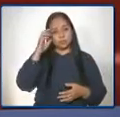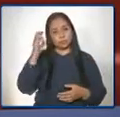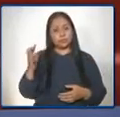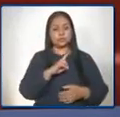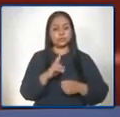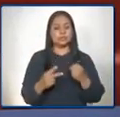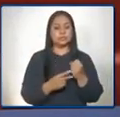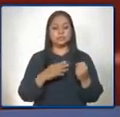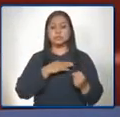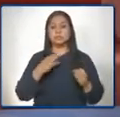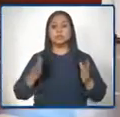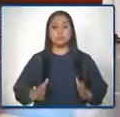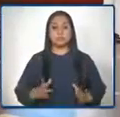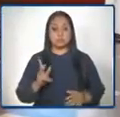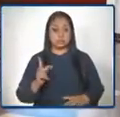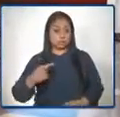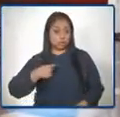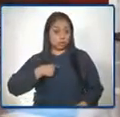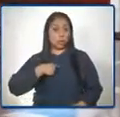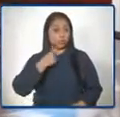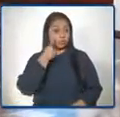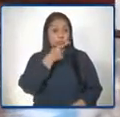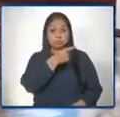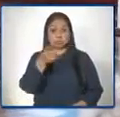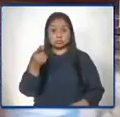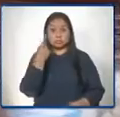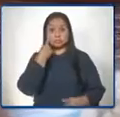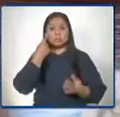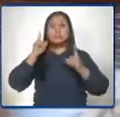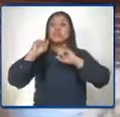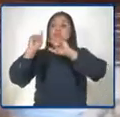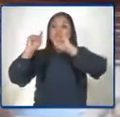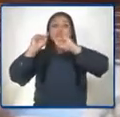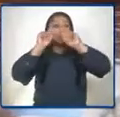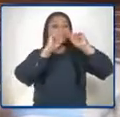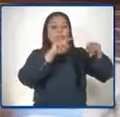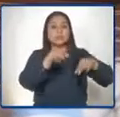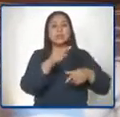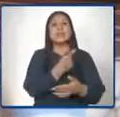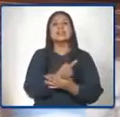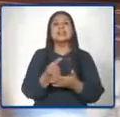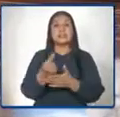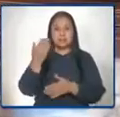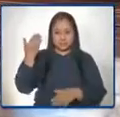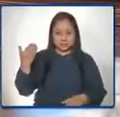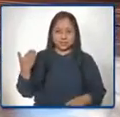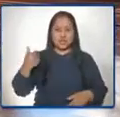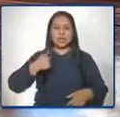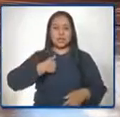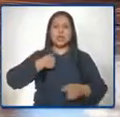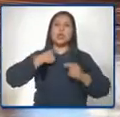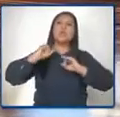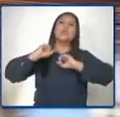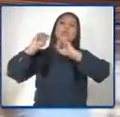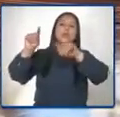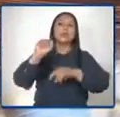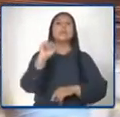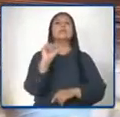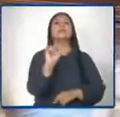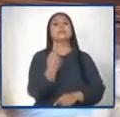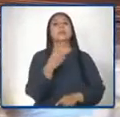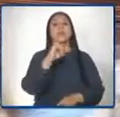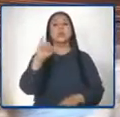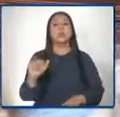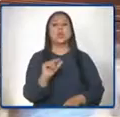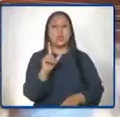viceministras y su servidora, ustedes nos han visto en el campo. La semana pasada pude estar en la primero de julio como igual